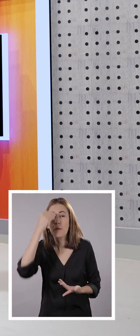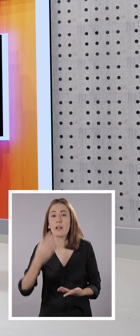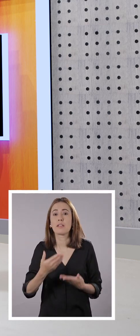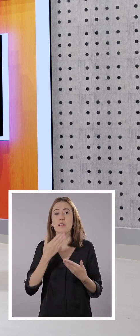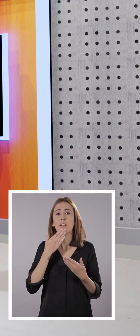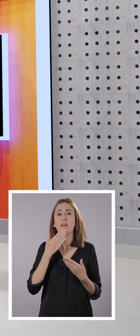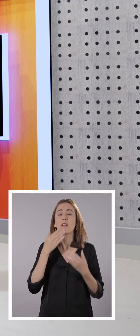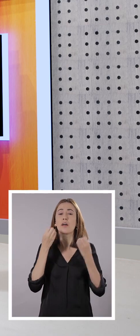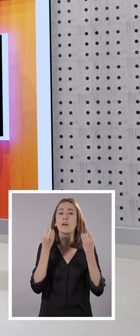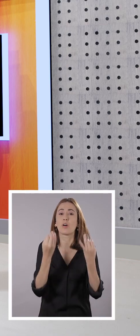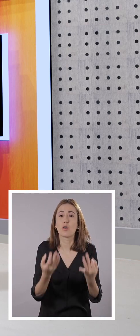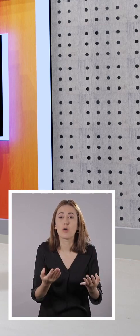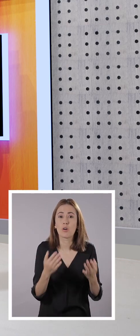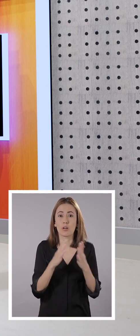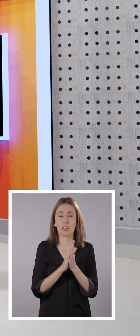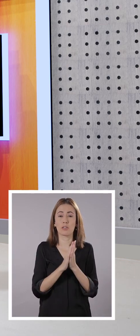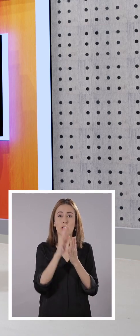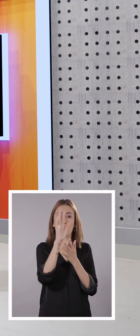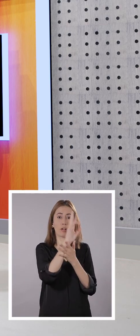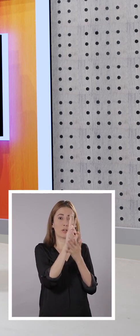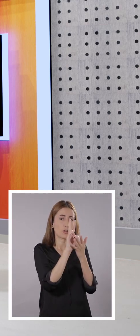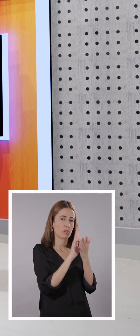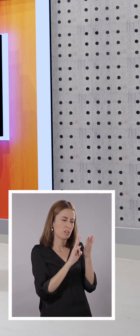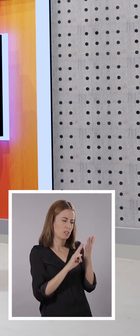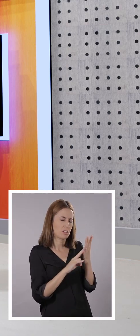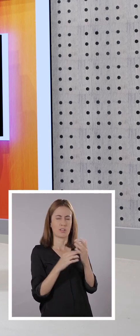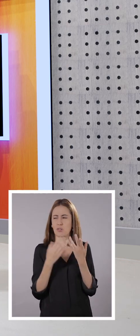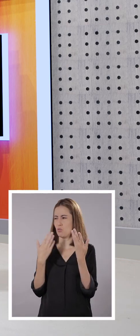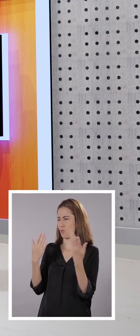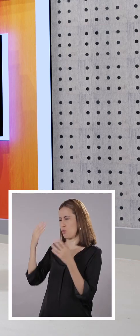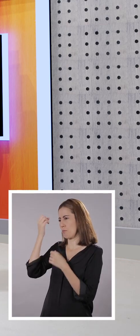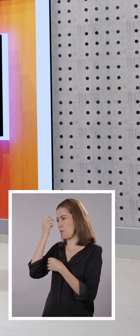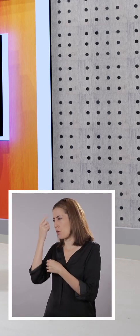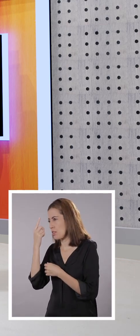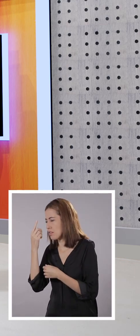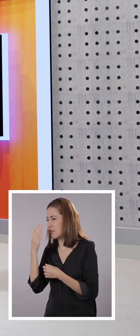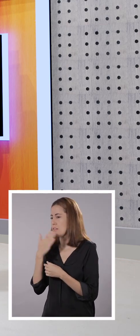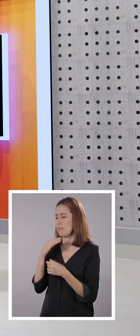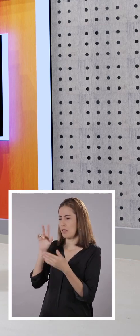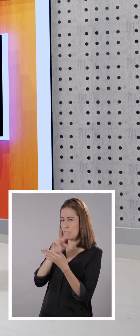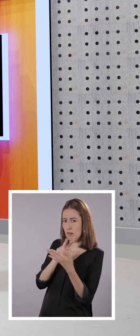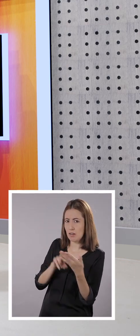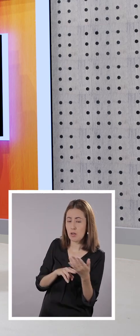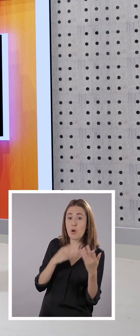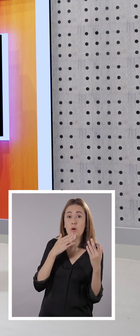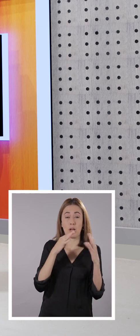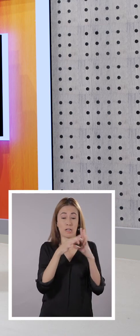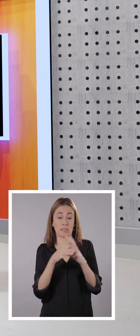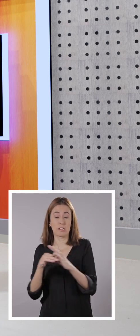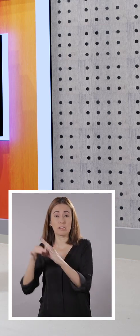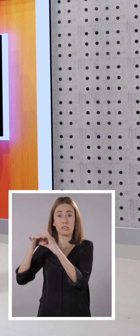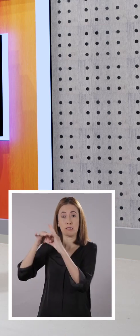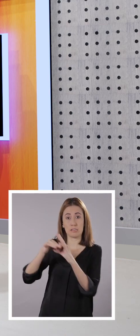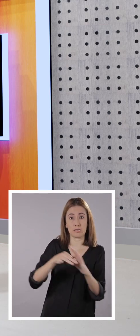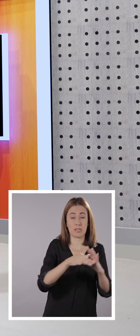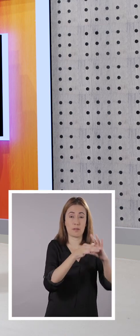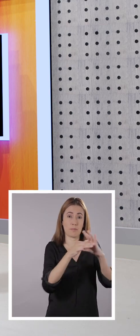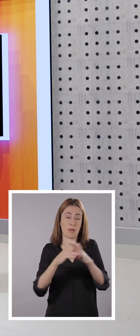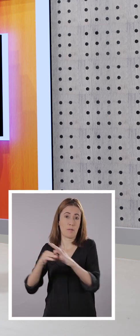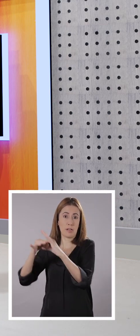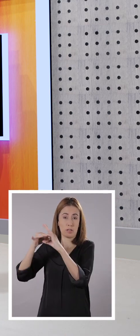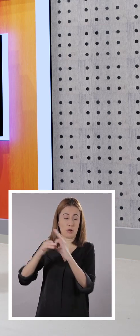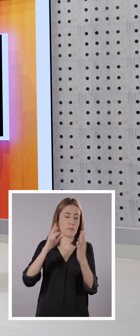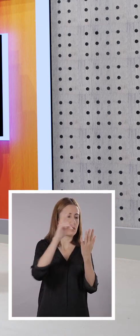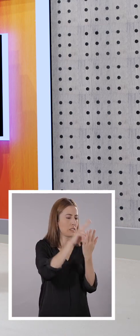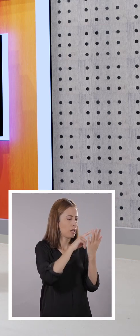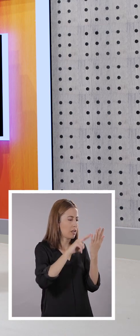interpretar textos. ¿Cómo interpretar textos? Porque a veces cuando leemos un cuento o una fábula, nos quedan dudas